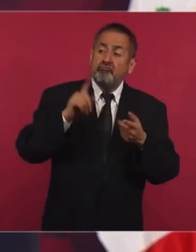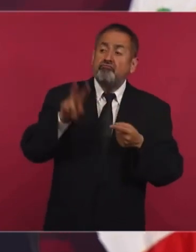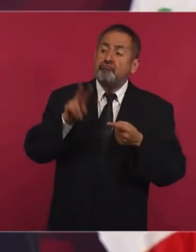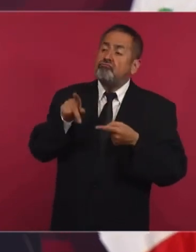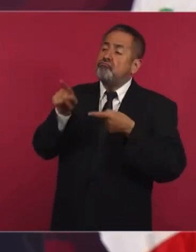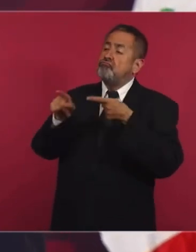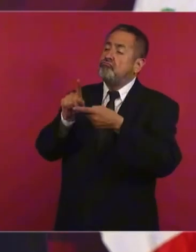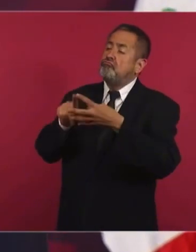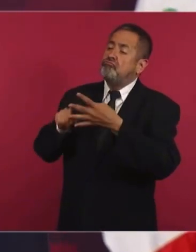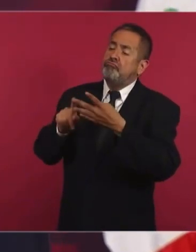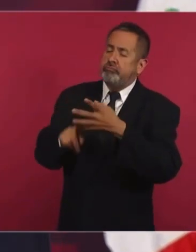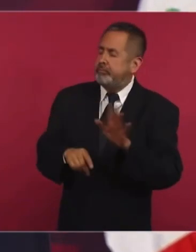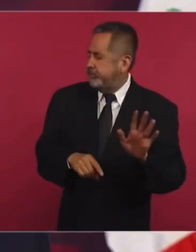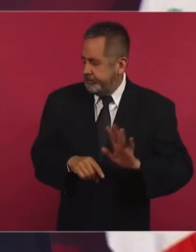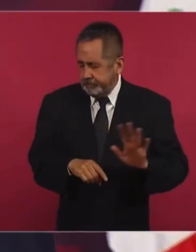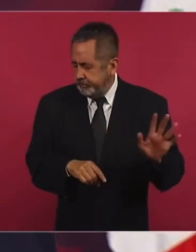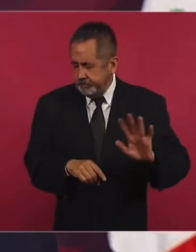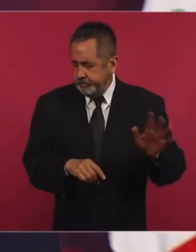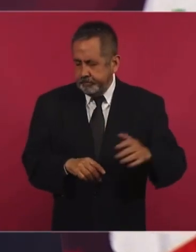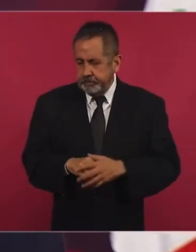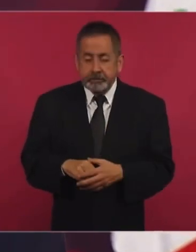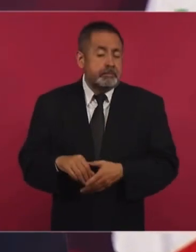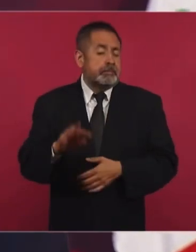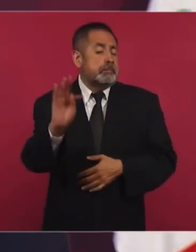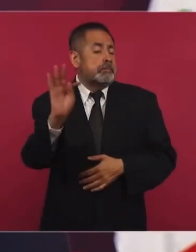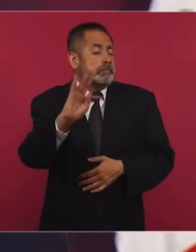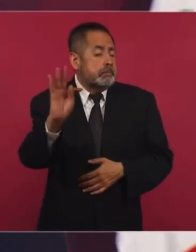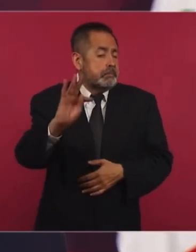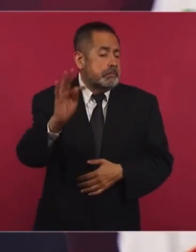y yo estoy equivocado